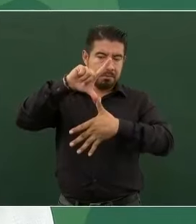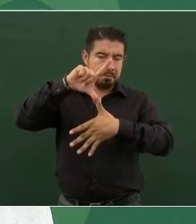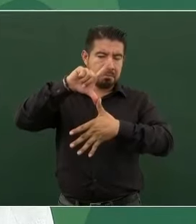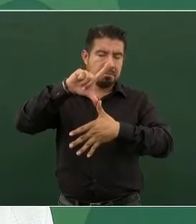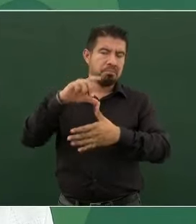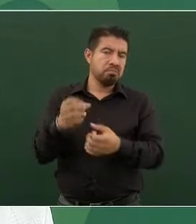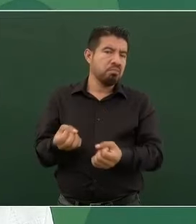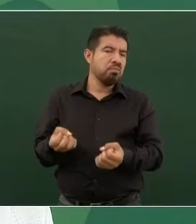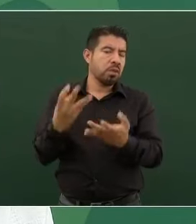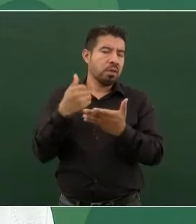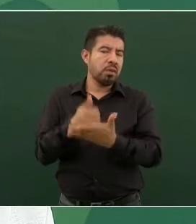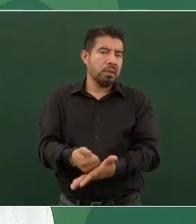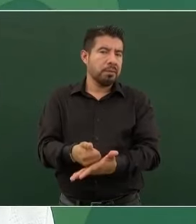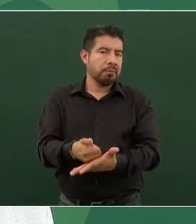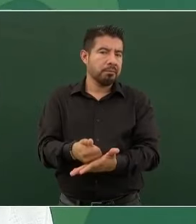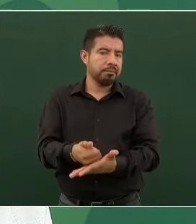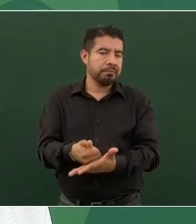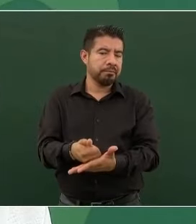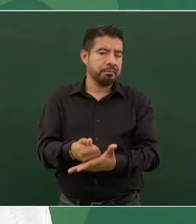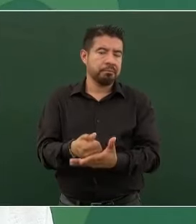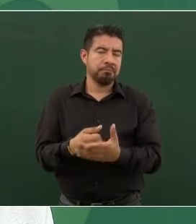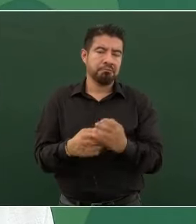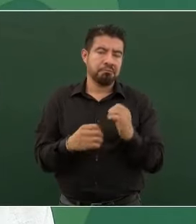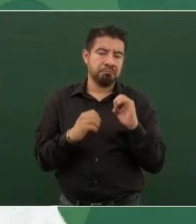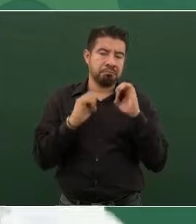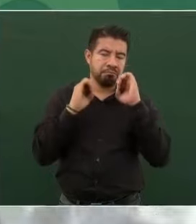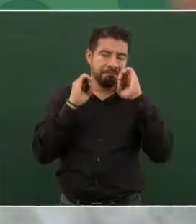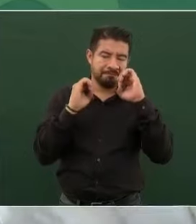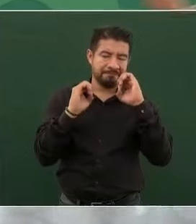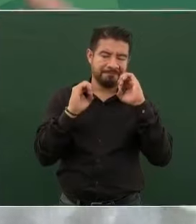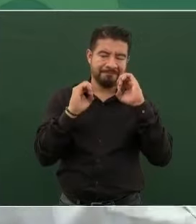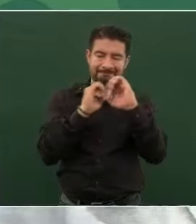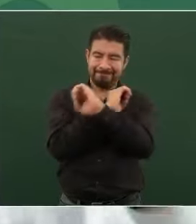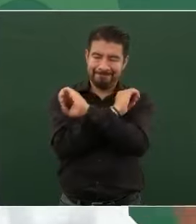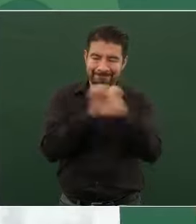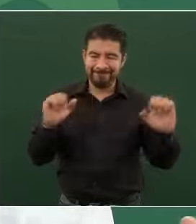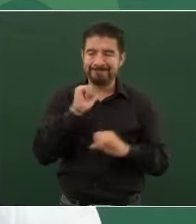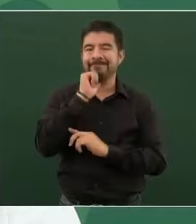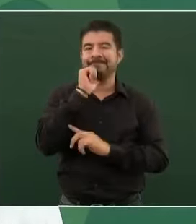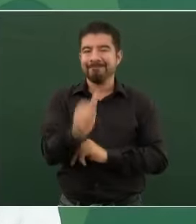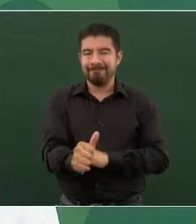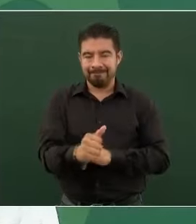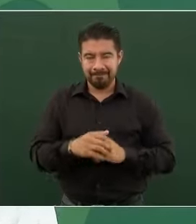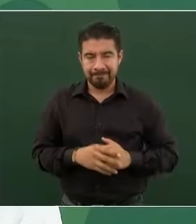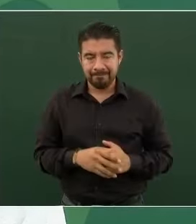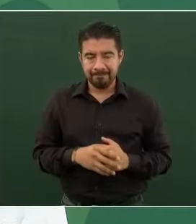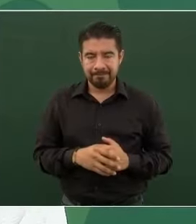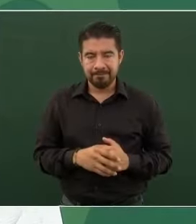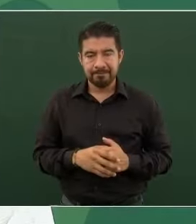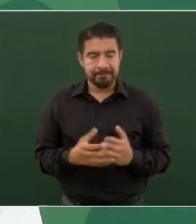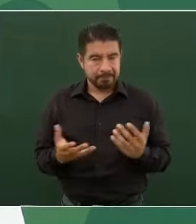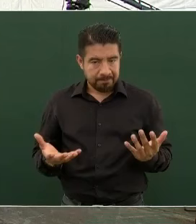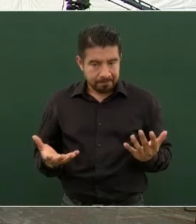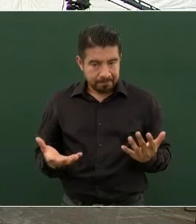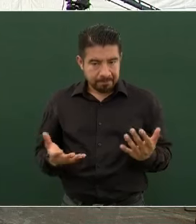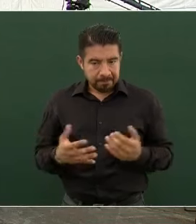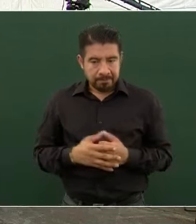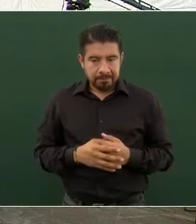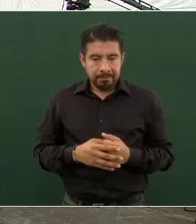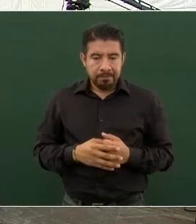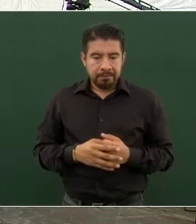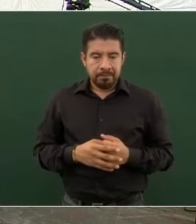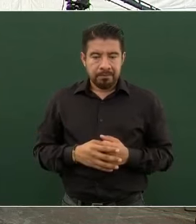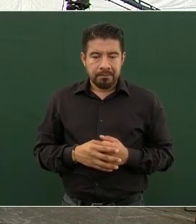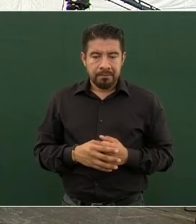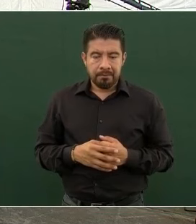prácticamente nada. Ahora, desde el